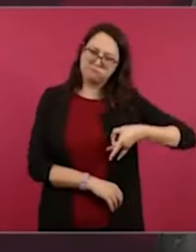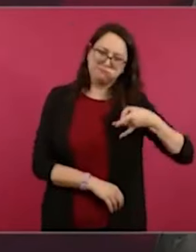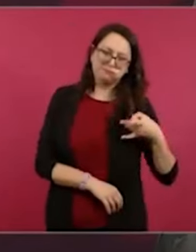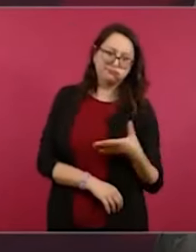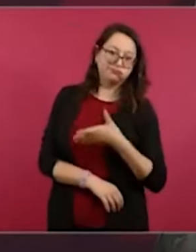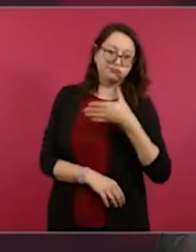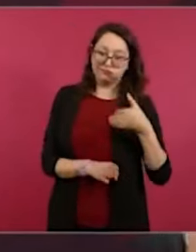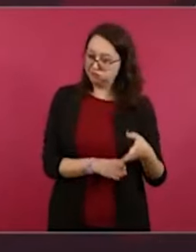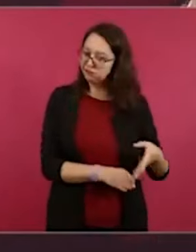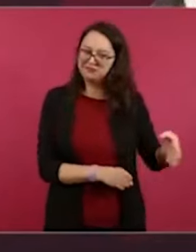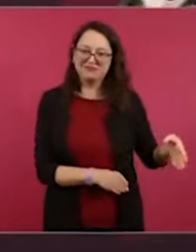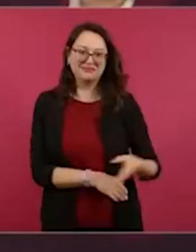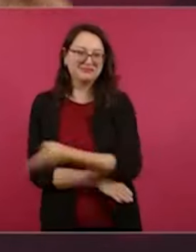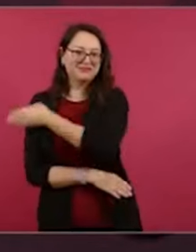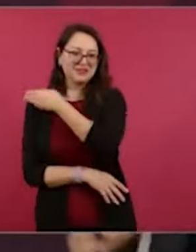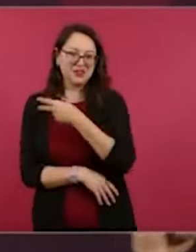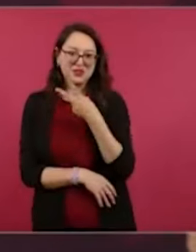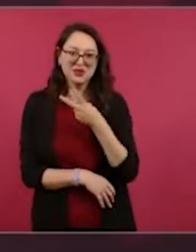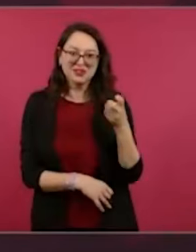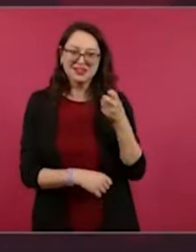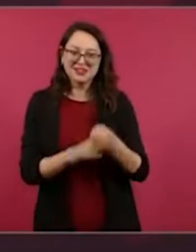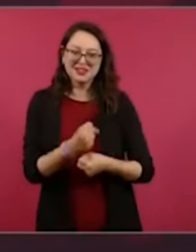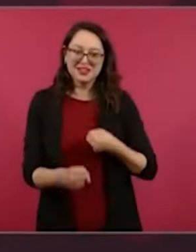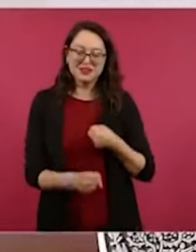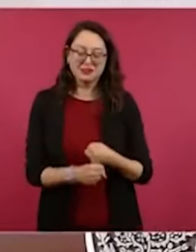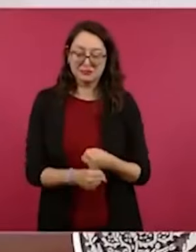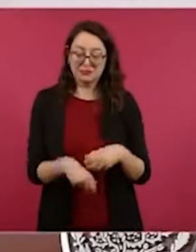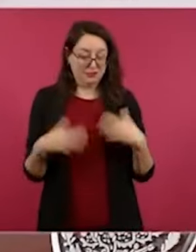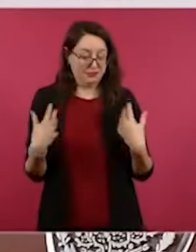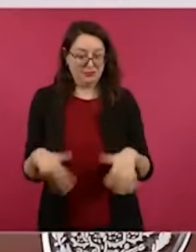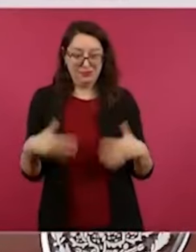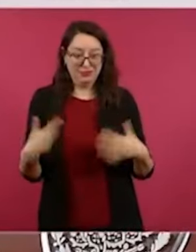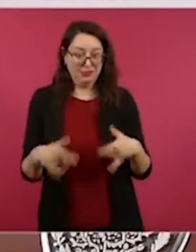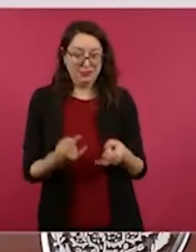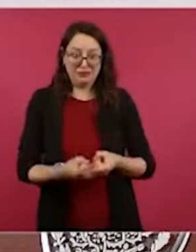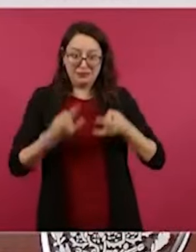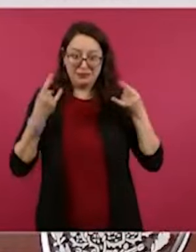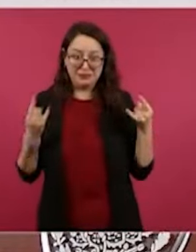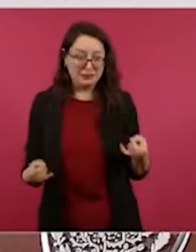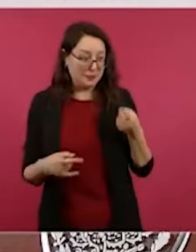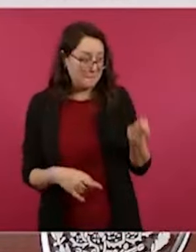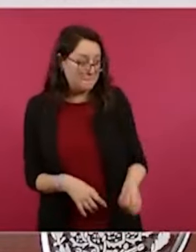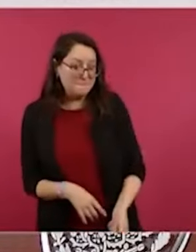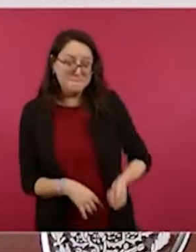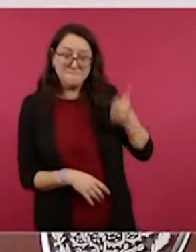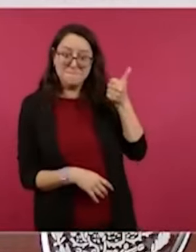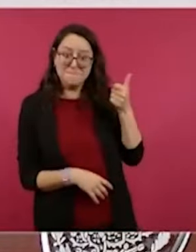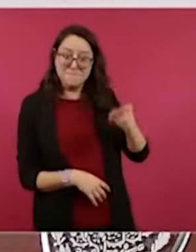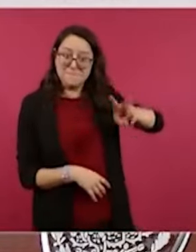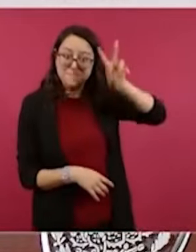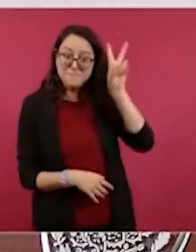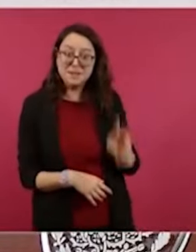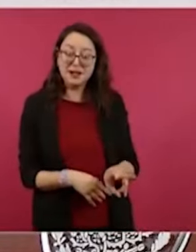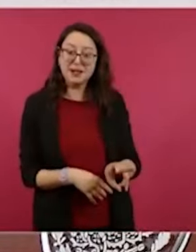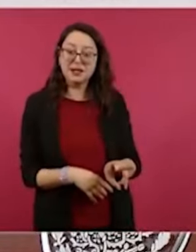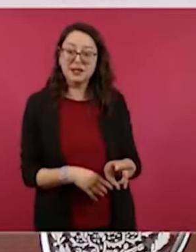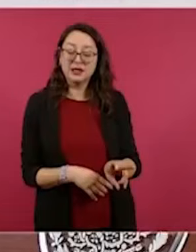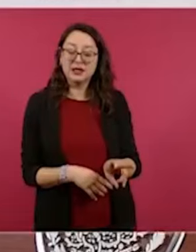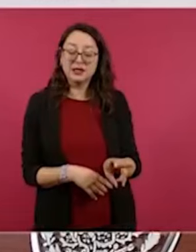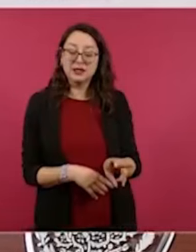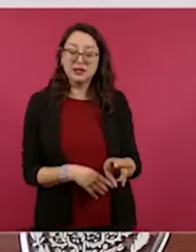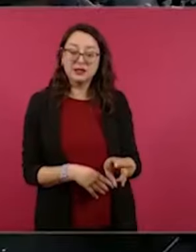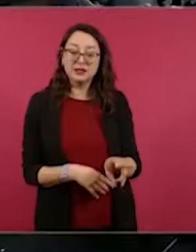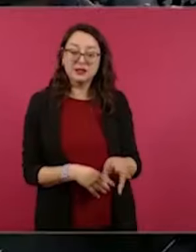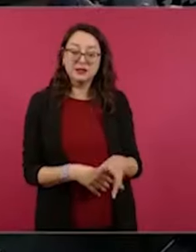Es algo histórico, además una mujer